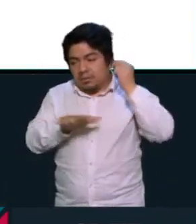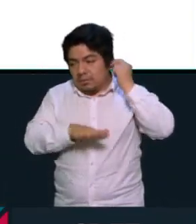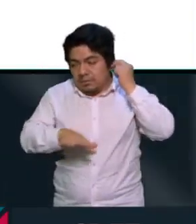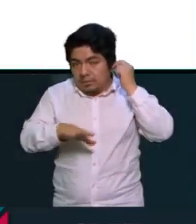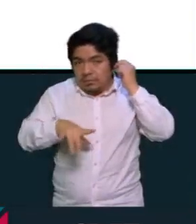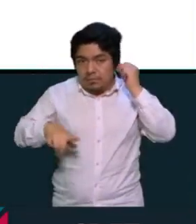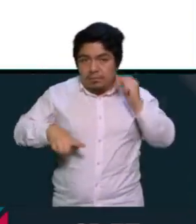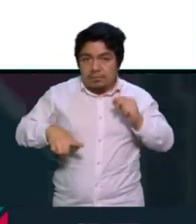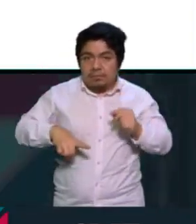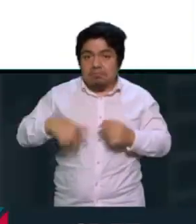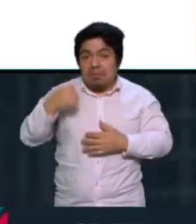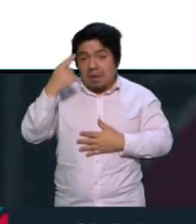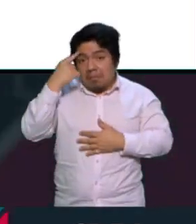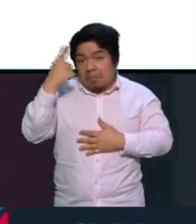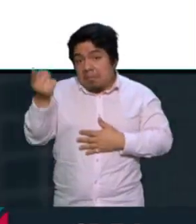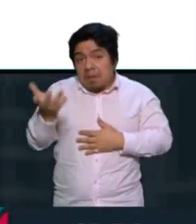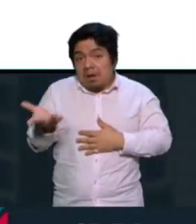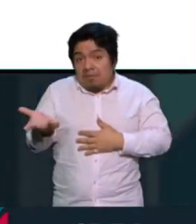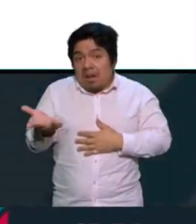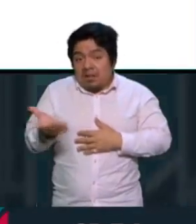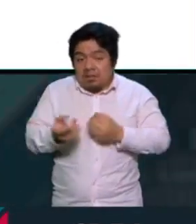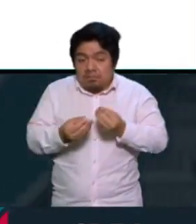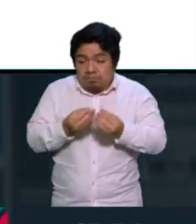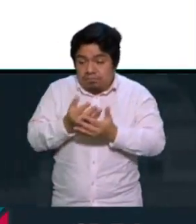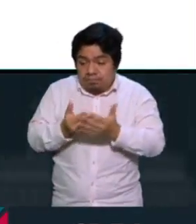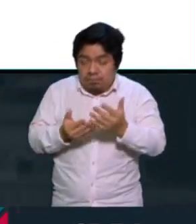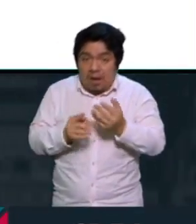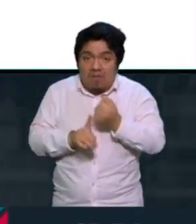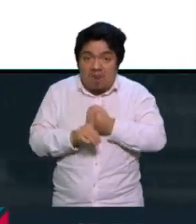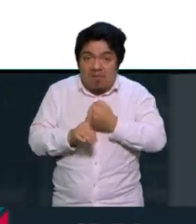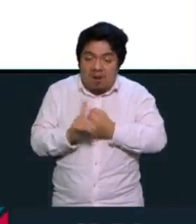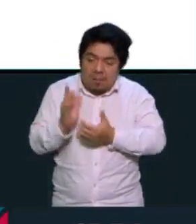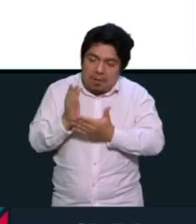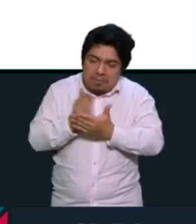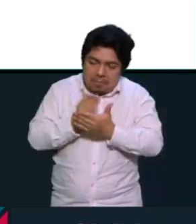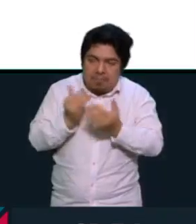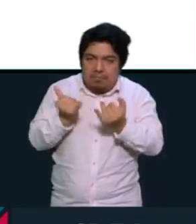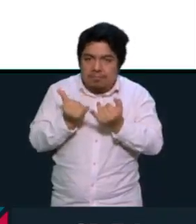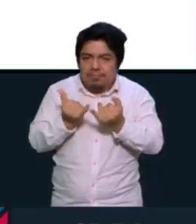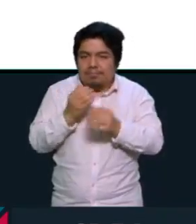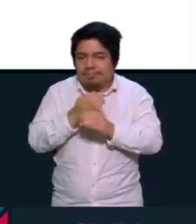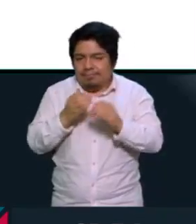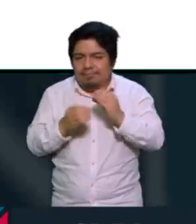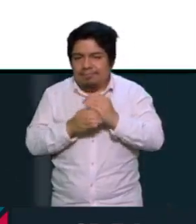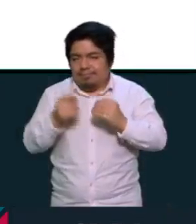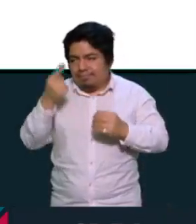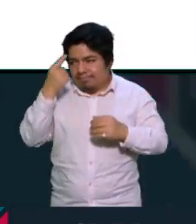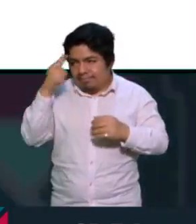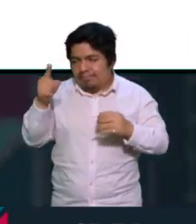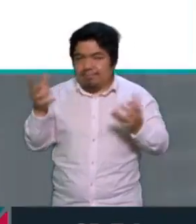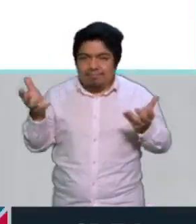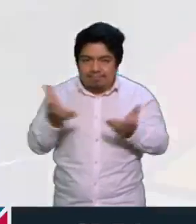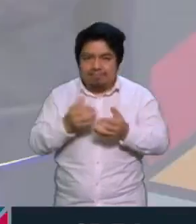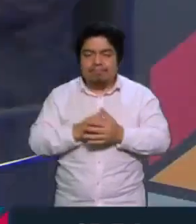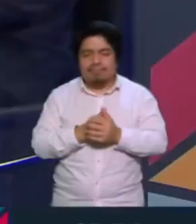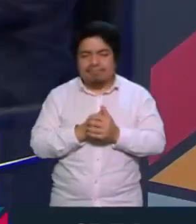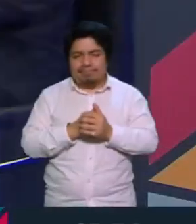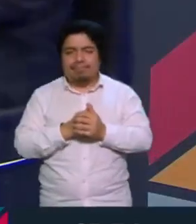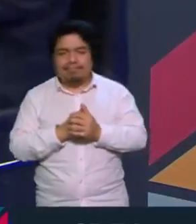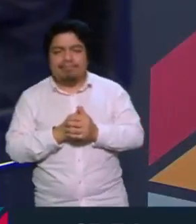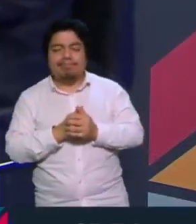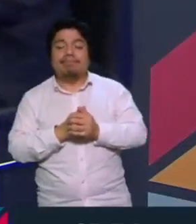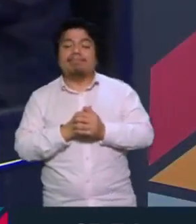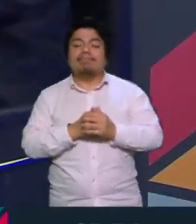gubernamentales, yo creo que tendríamos muchos, muchos menos problemas y las cosas se nos harían muy fáciles. Mira, se ha planteado,